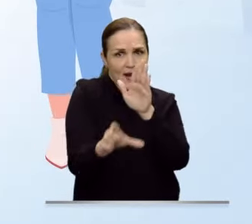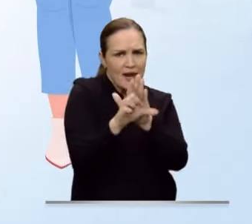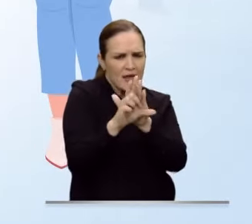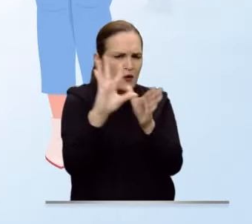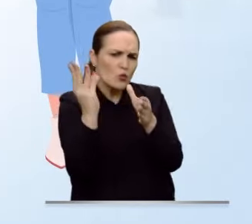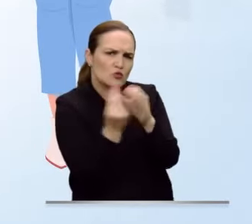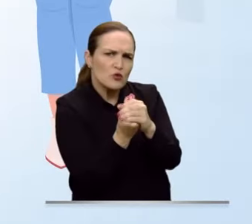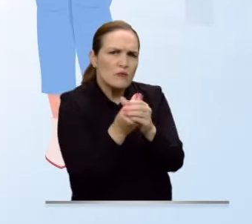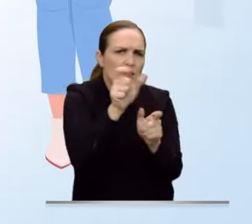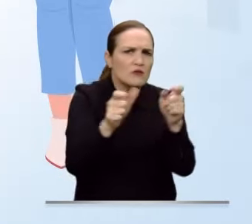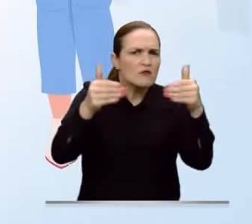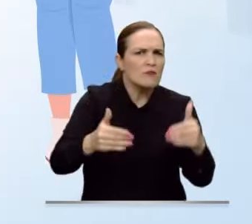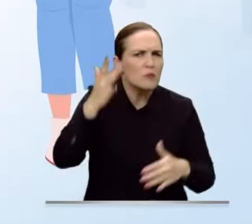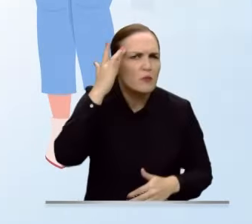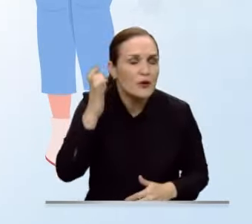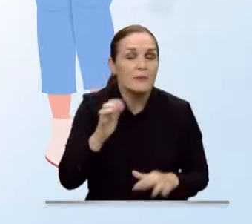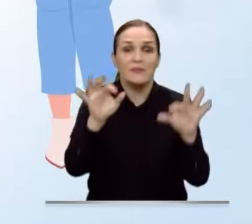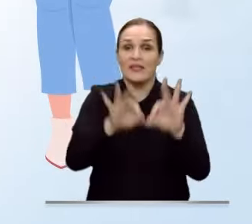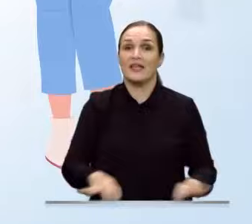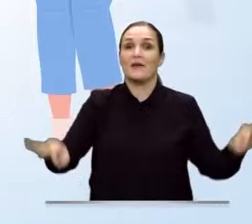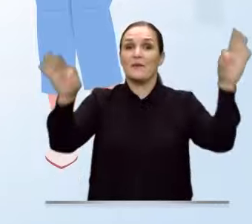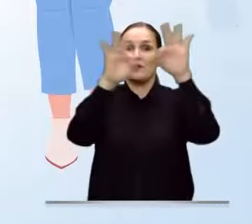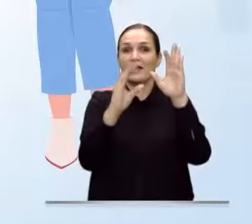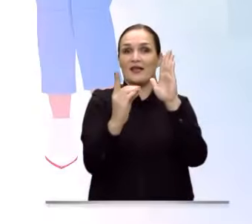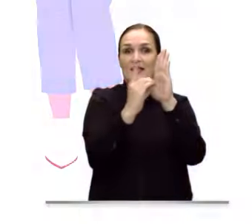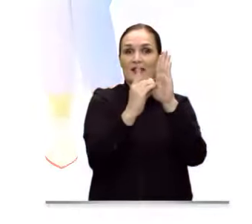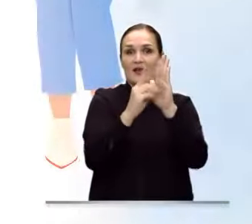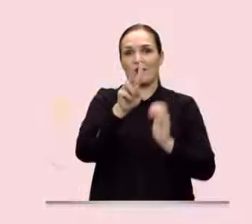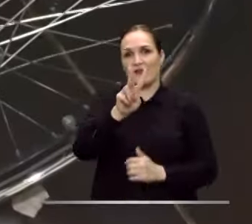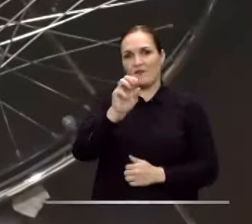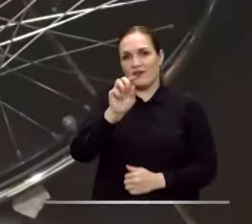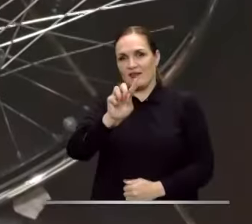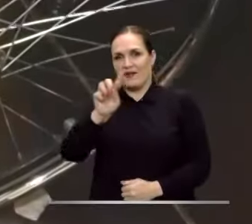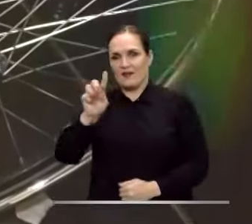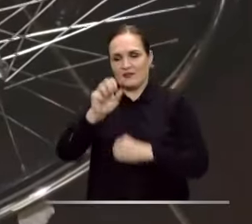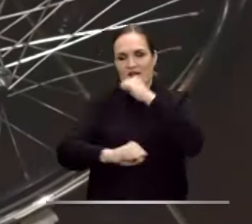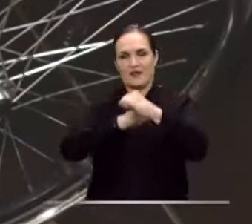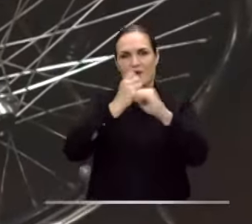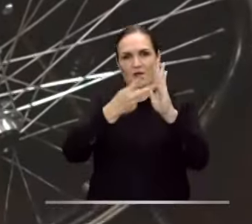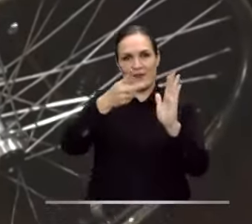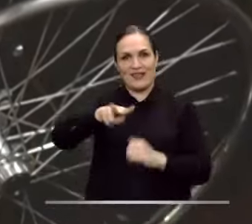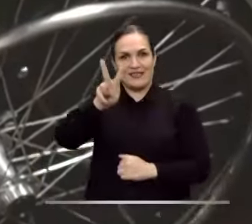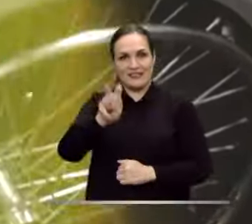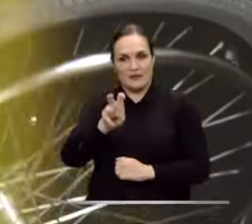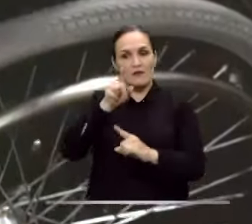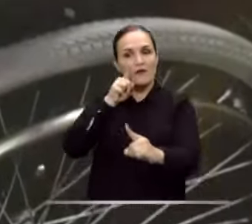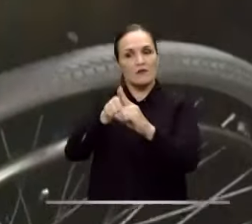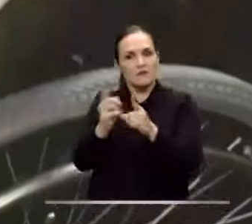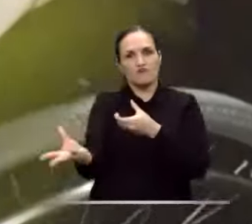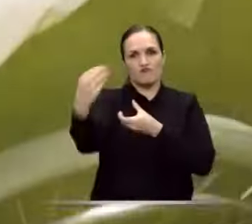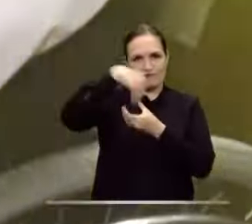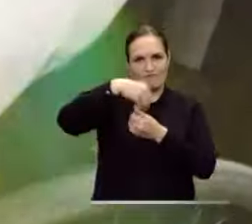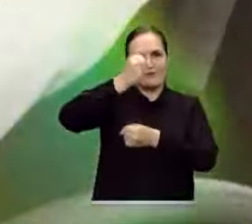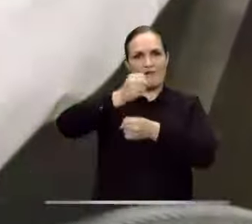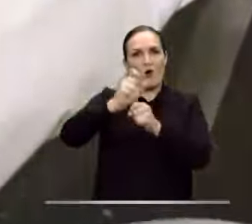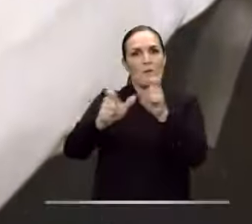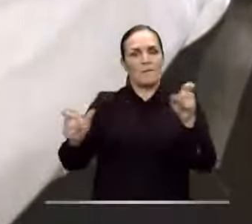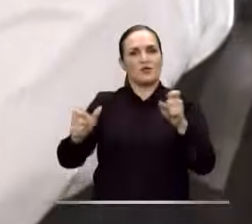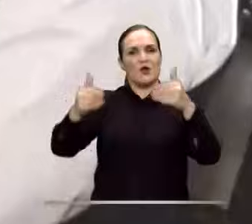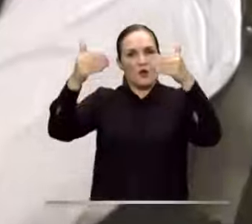breve recuento de la fuerza jurídica que tiene esta inclusión. Entre las más importantes, Decreto 2011 de 2017,